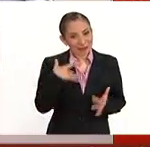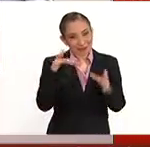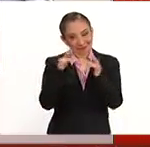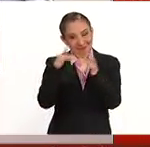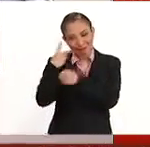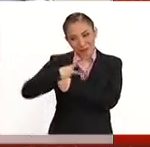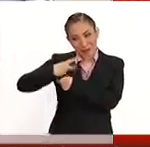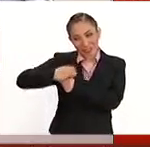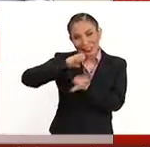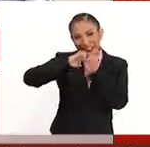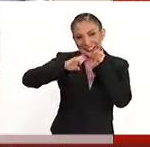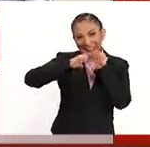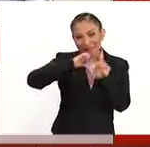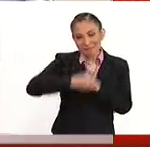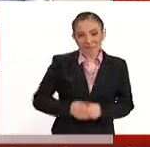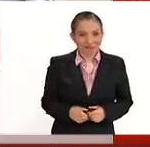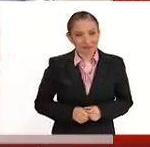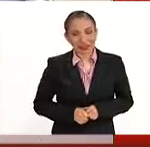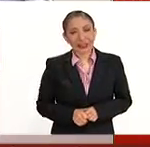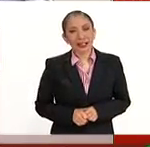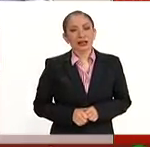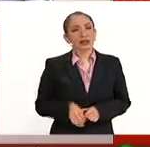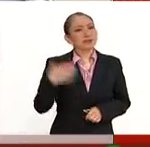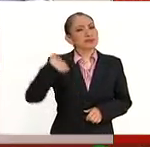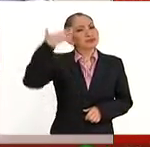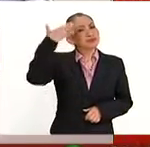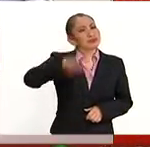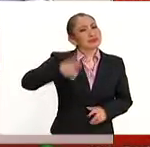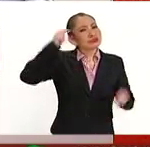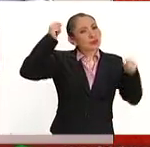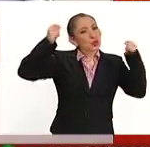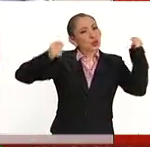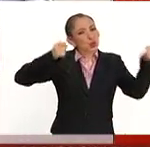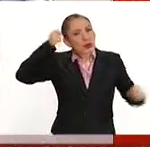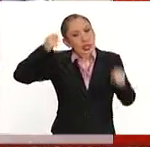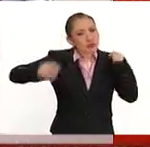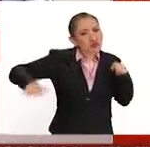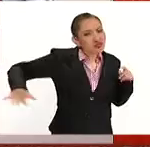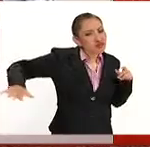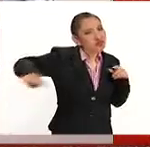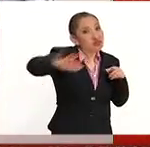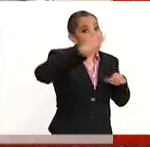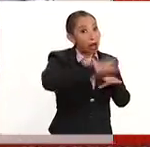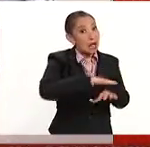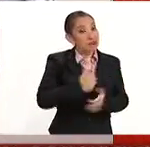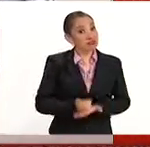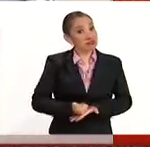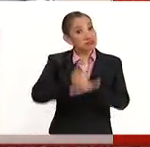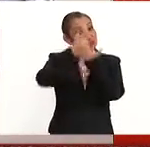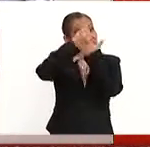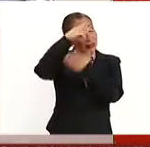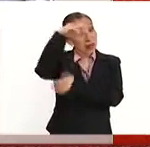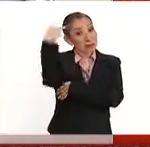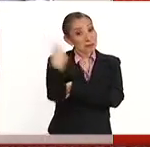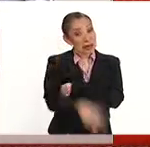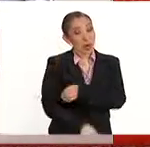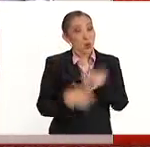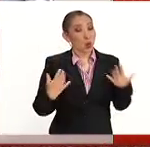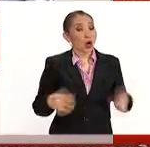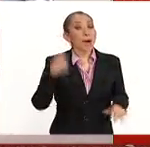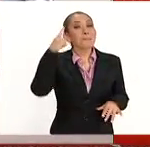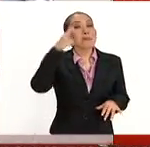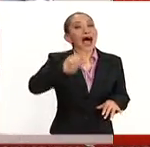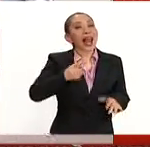y la invitación a esta entrevista. Bueno, como sabemos, el turismo es una de las herramientas que tiene nuestro país precisamente